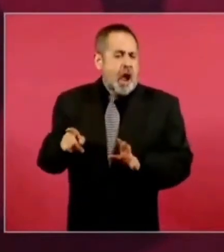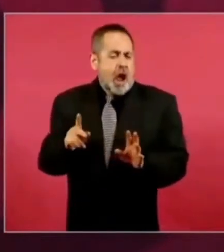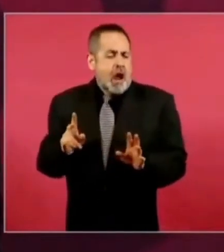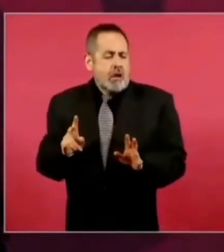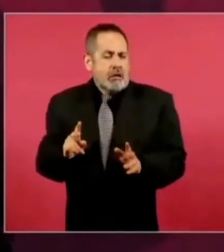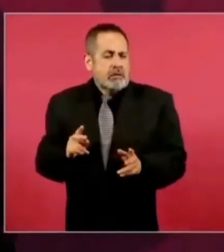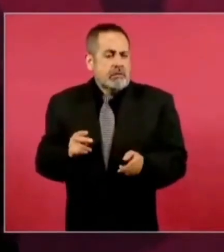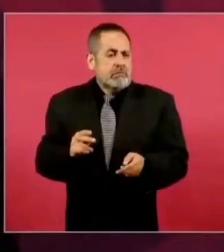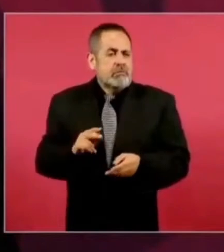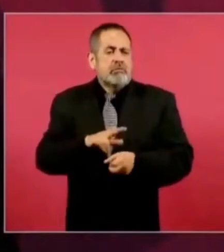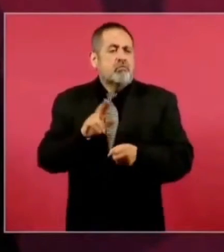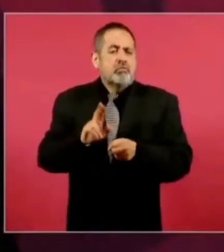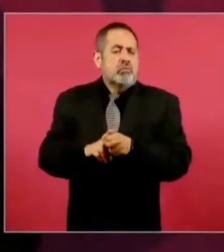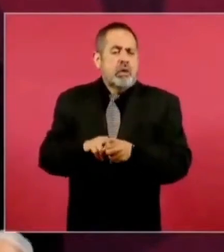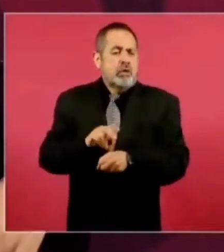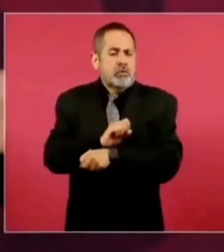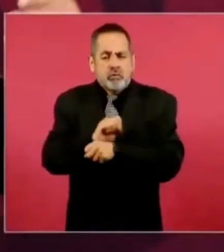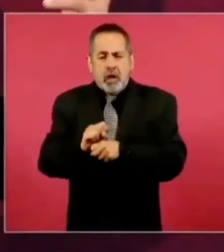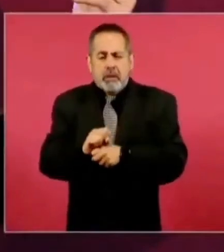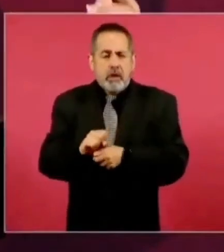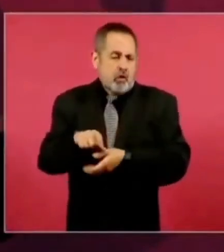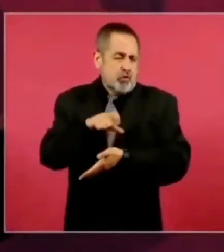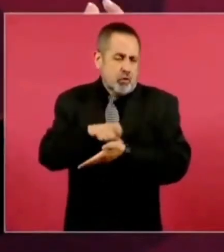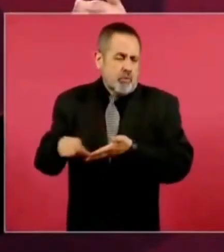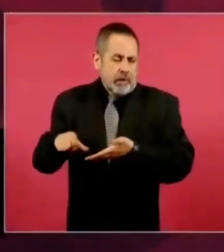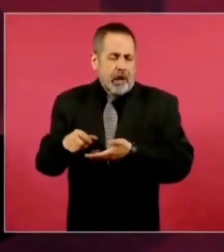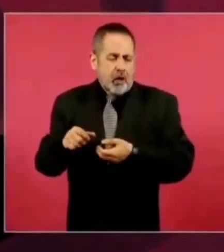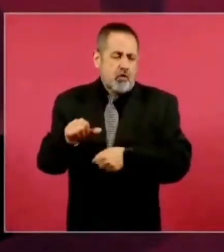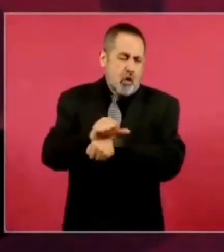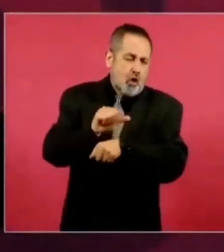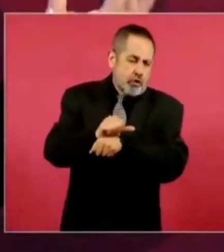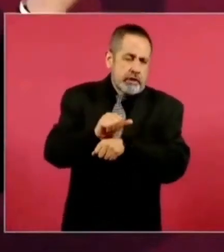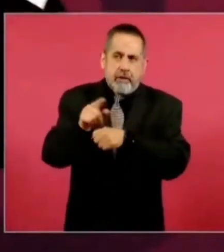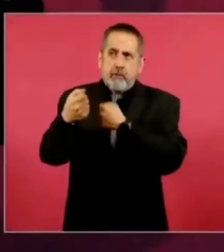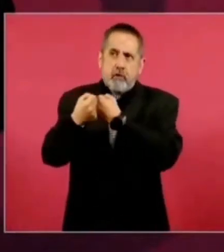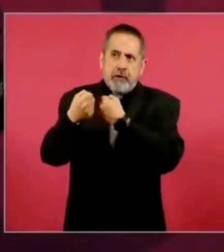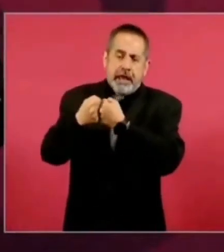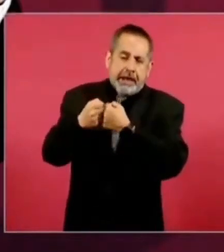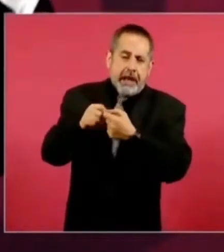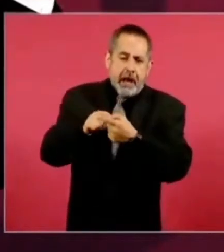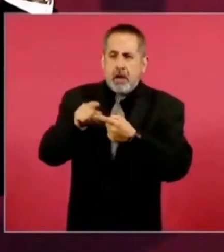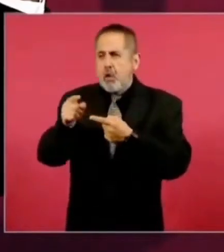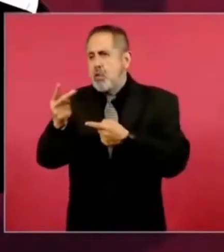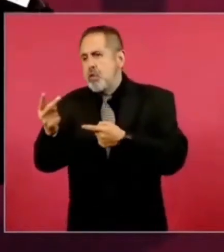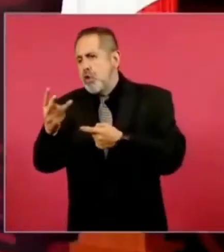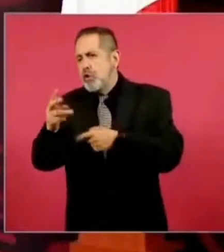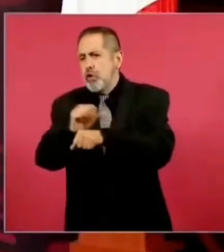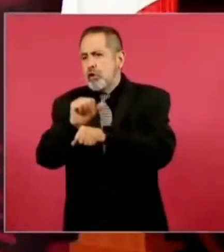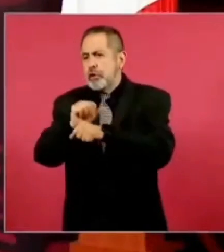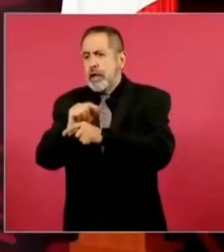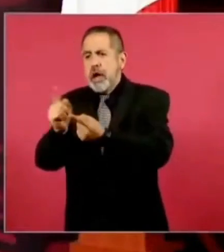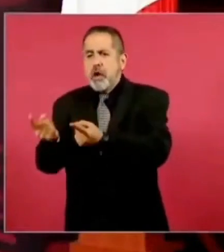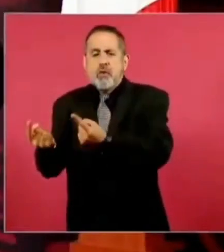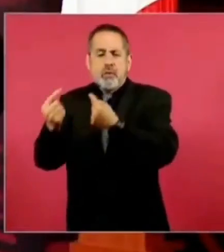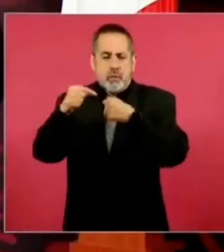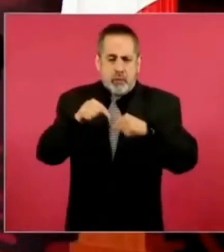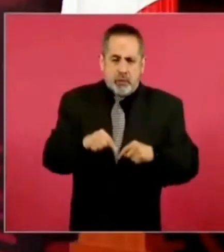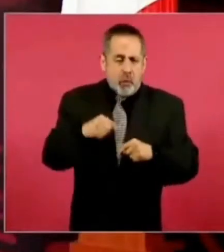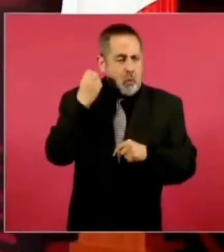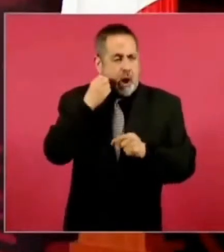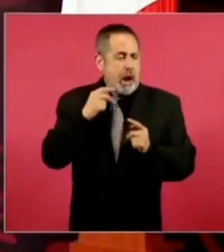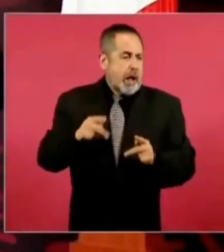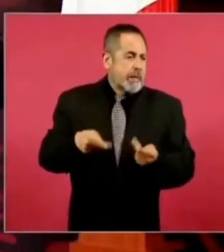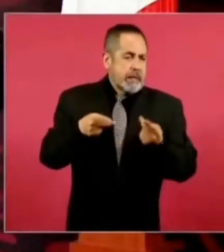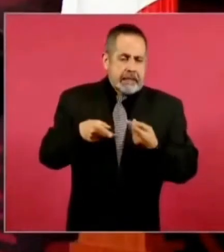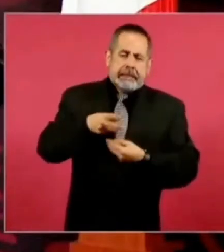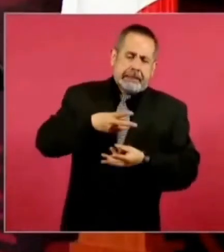medianos, iban a la frontera, compraban vehículos uno, dos, los traían a Oaxaca y